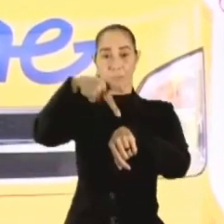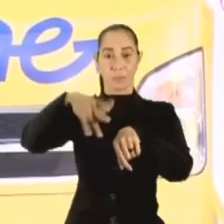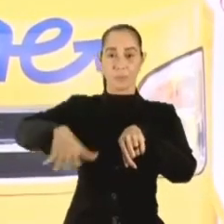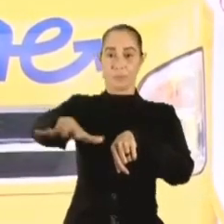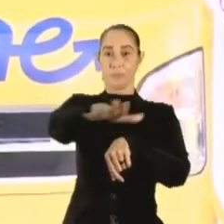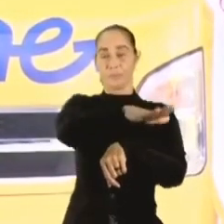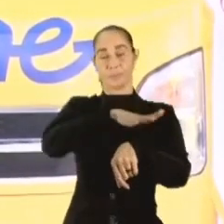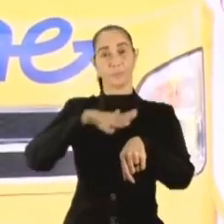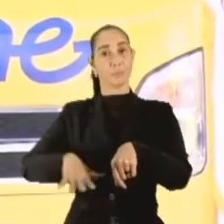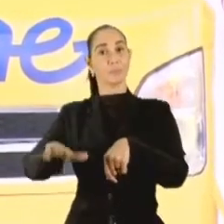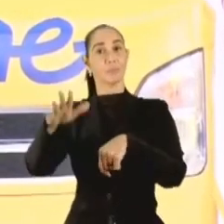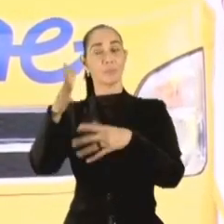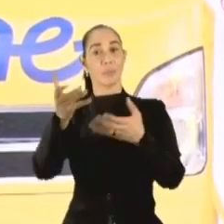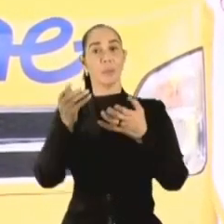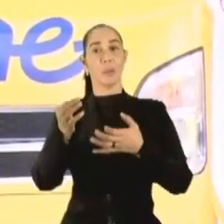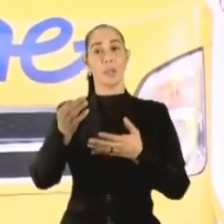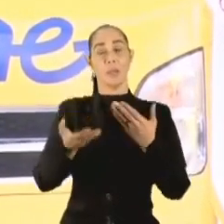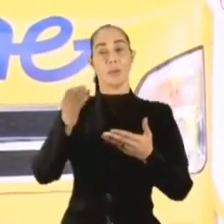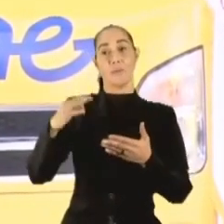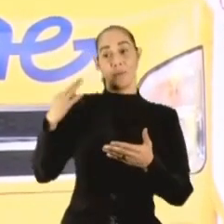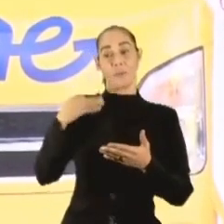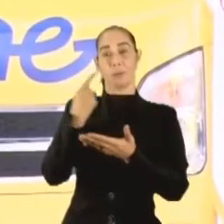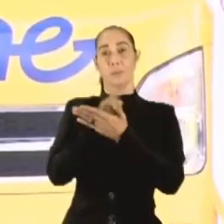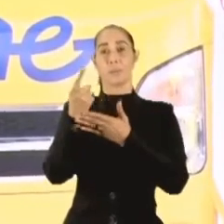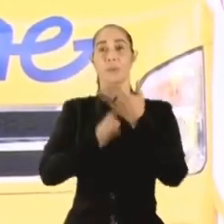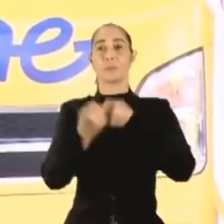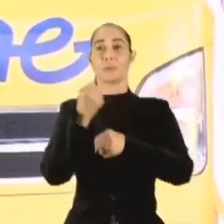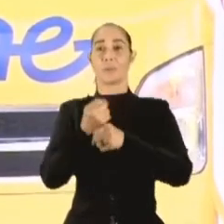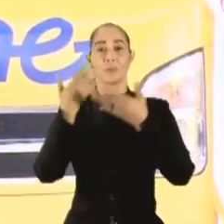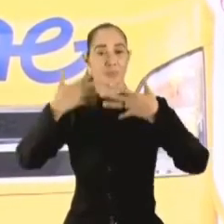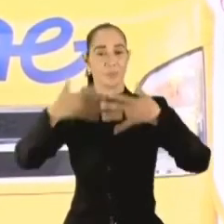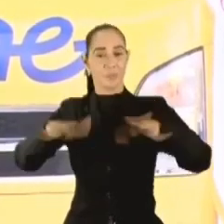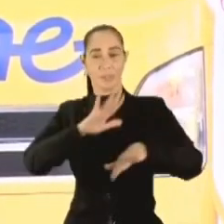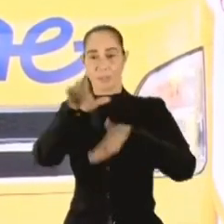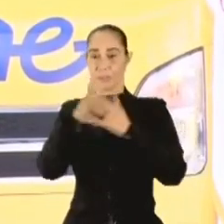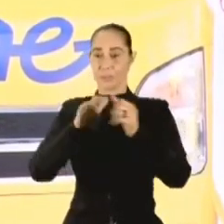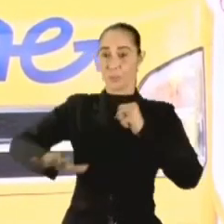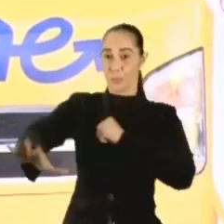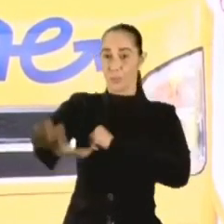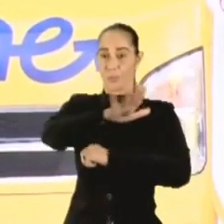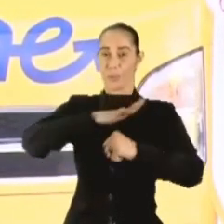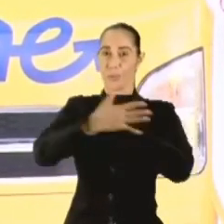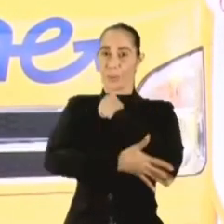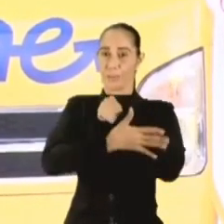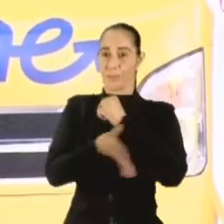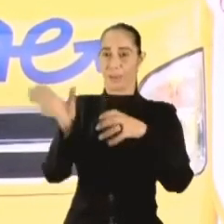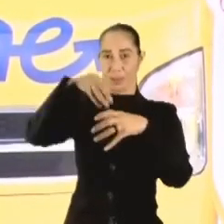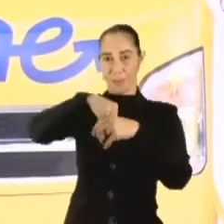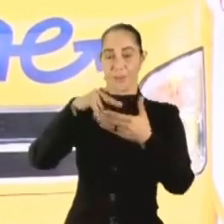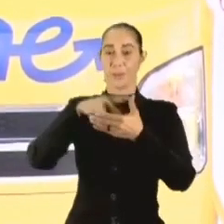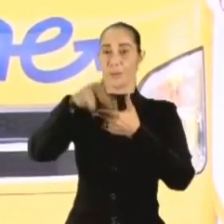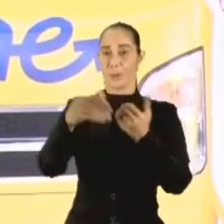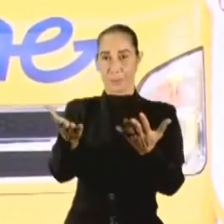y esperamos que para febrero del próximo año ya esté todo el país incluido en el